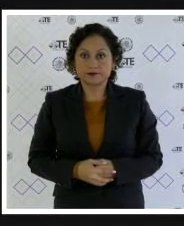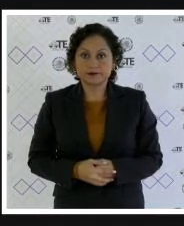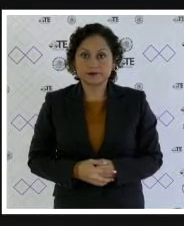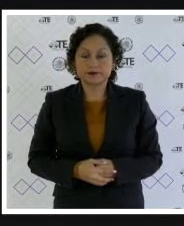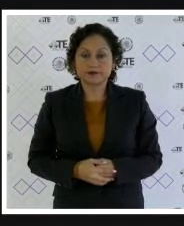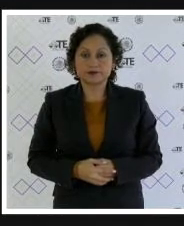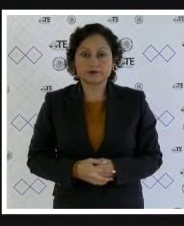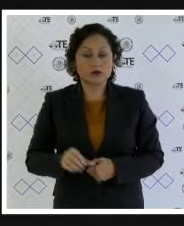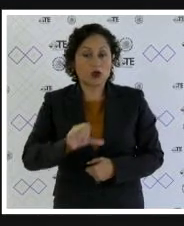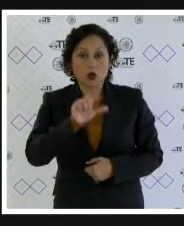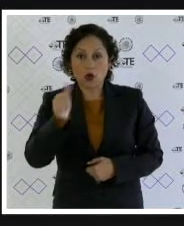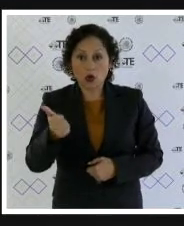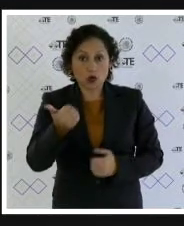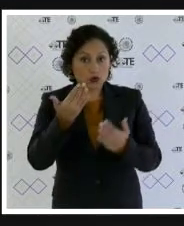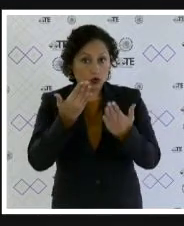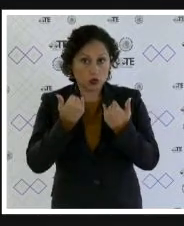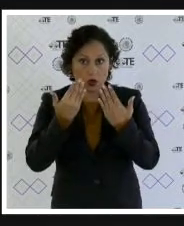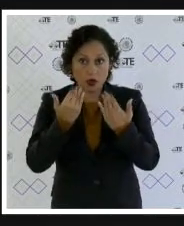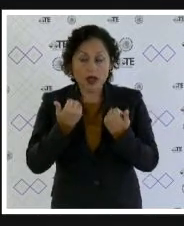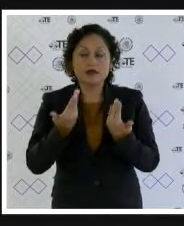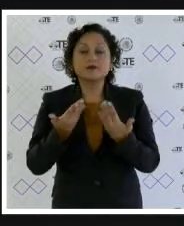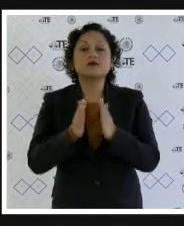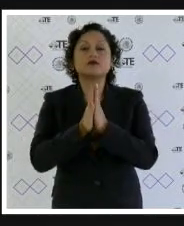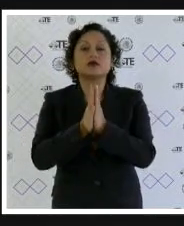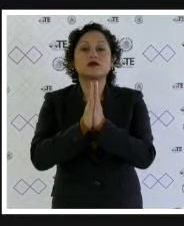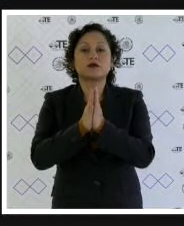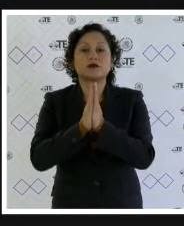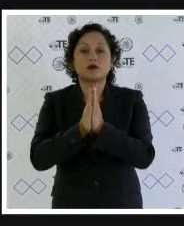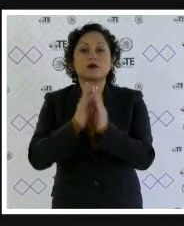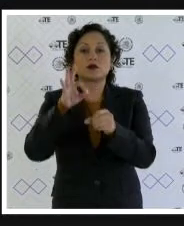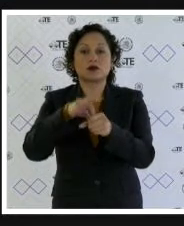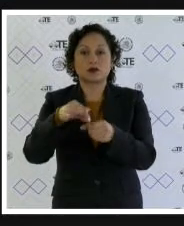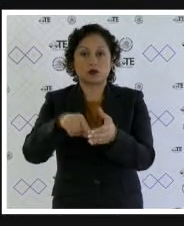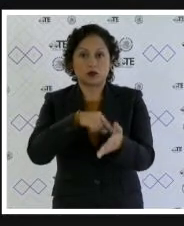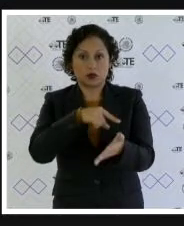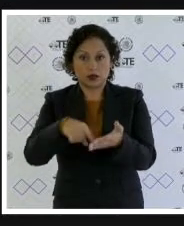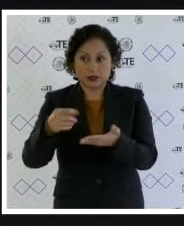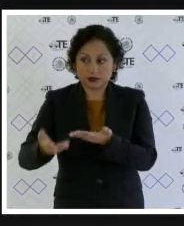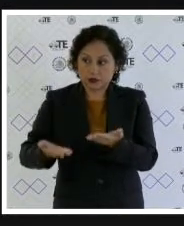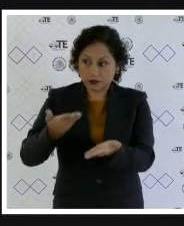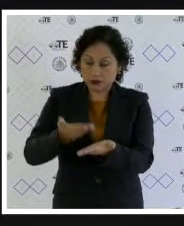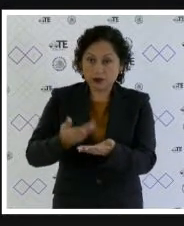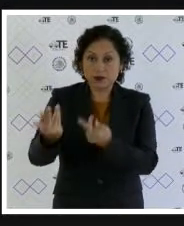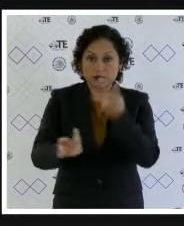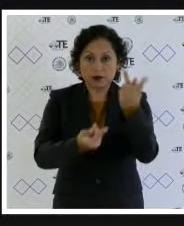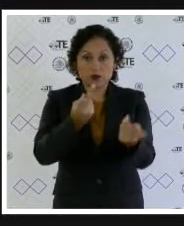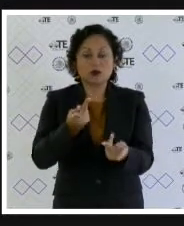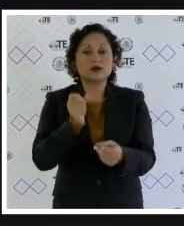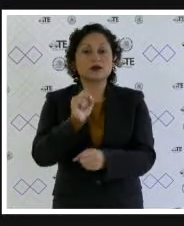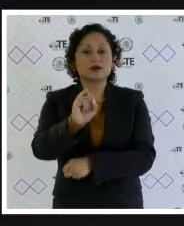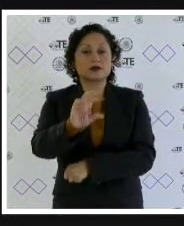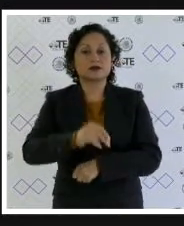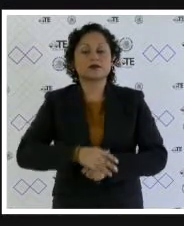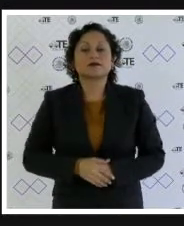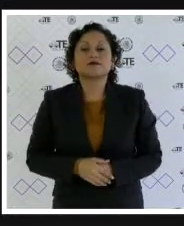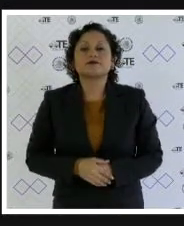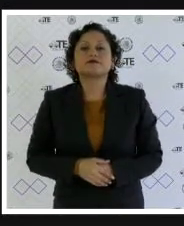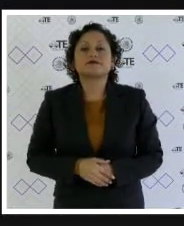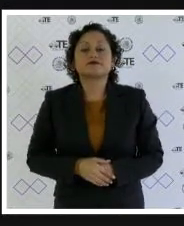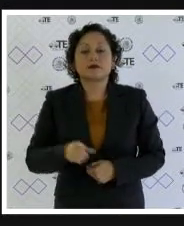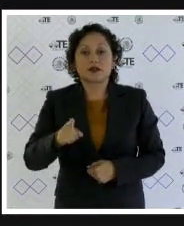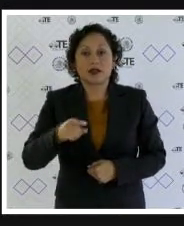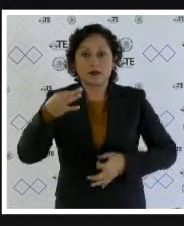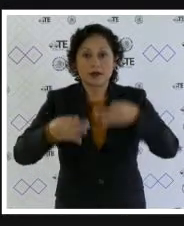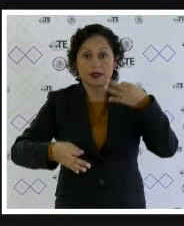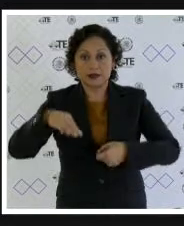si no hay más intervenciones someta a votación el asunto por favor los asuntos perdón secretario si con gusto magistrada Marta Alejandra Chávez